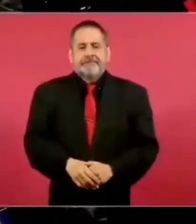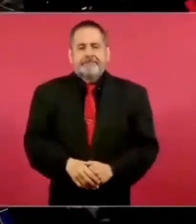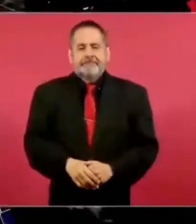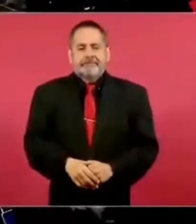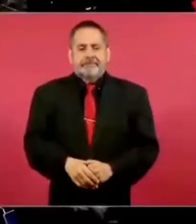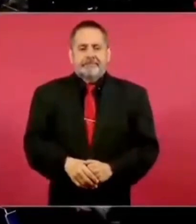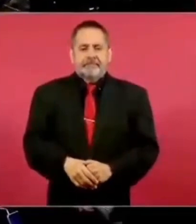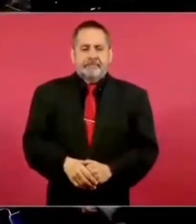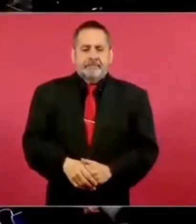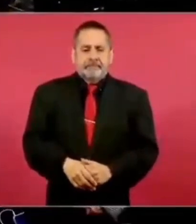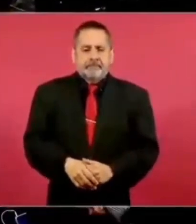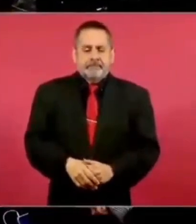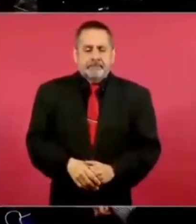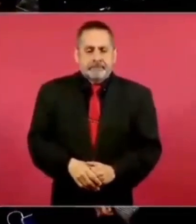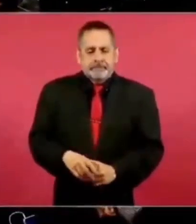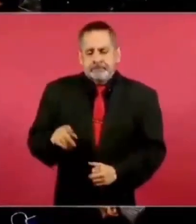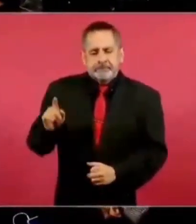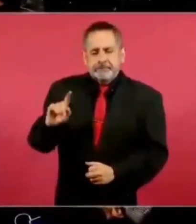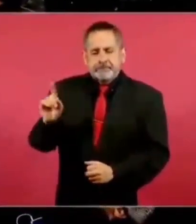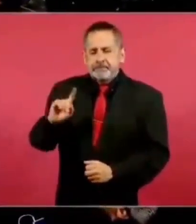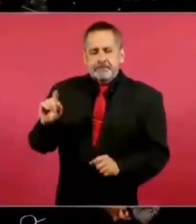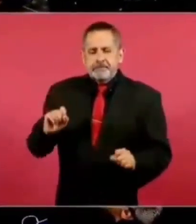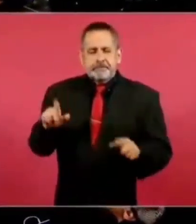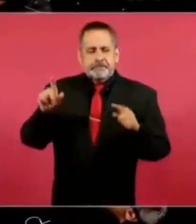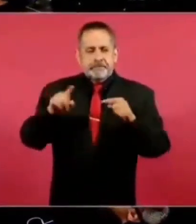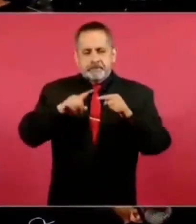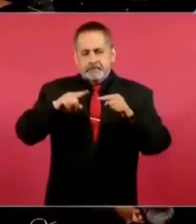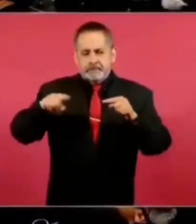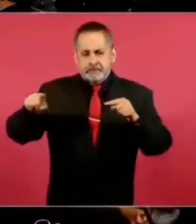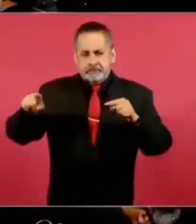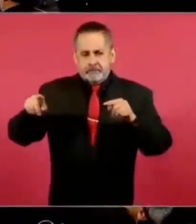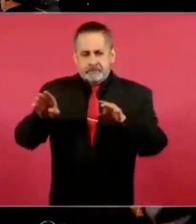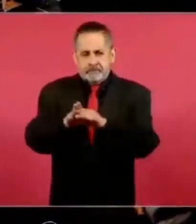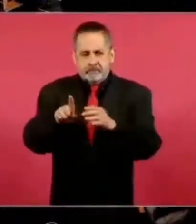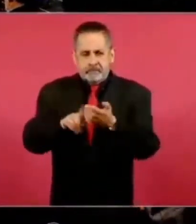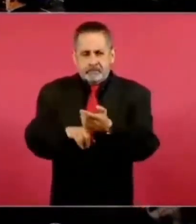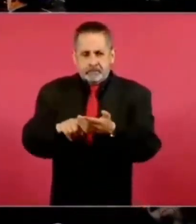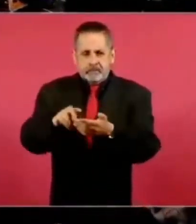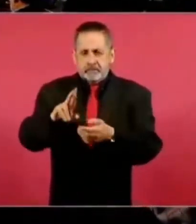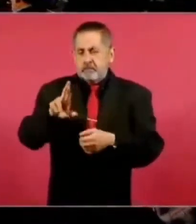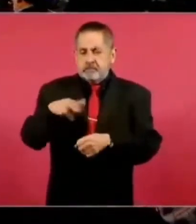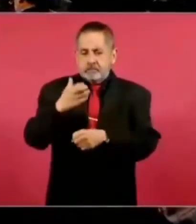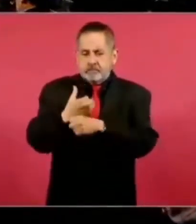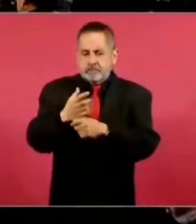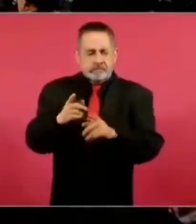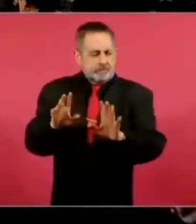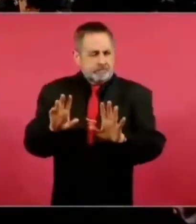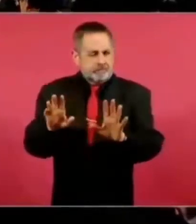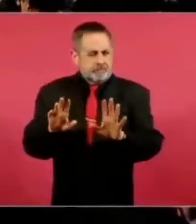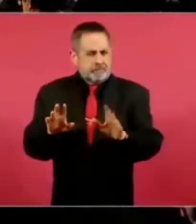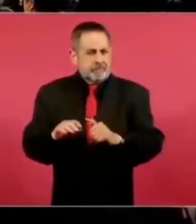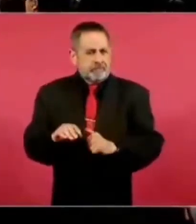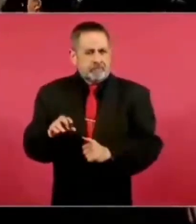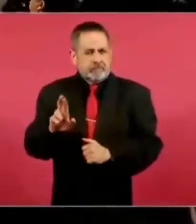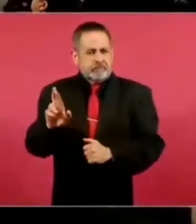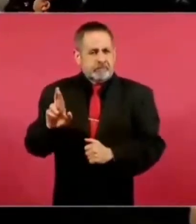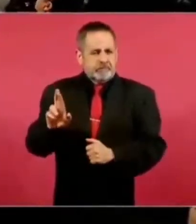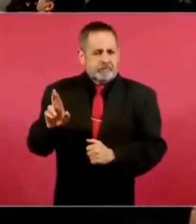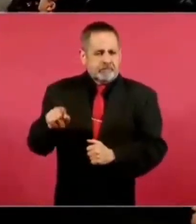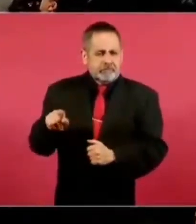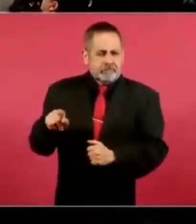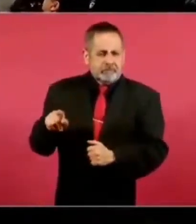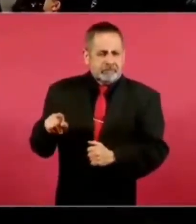no, pero este es, este es, este es, republicano. Trump está arriba, ese es el,